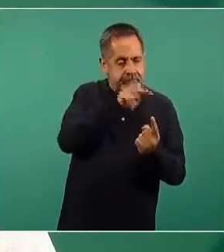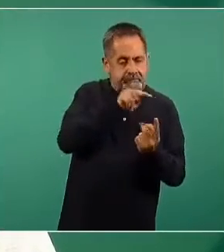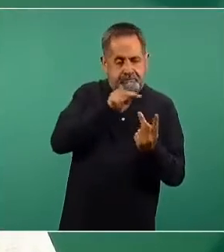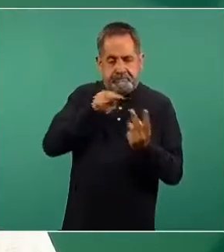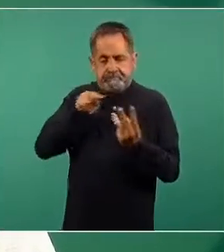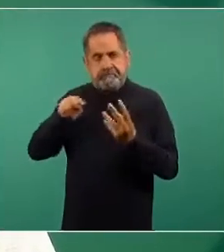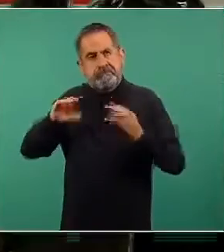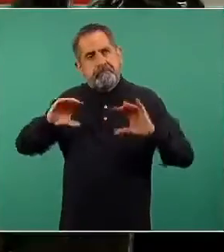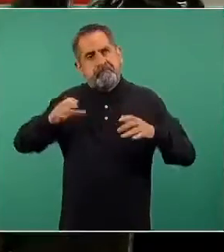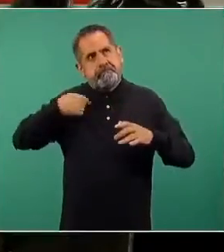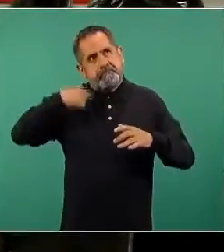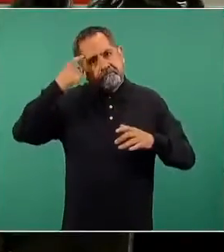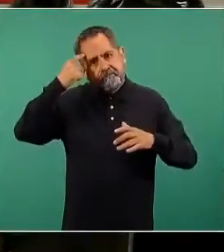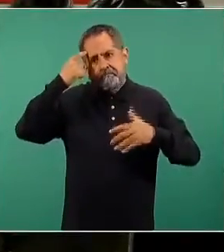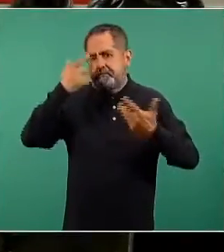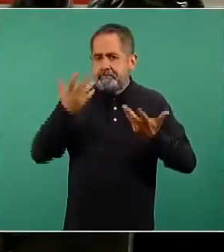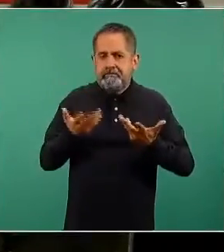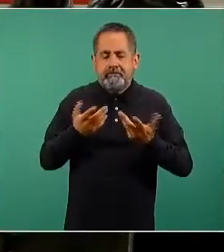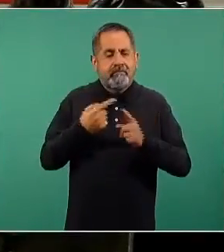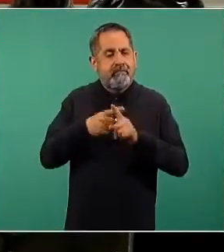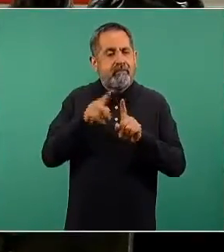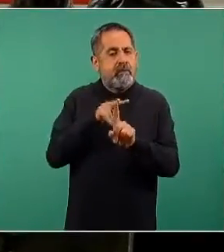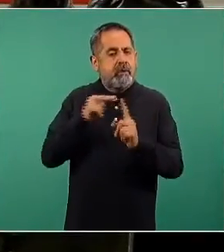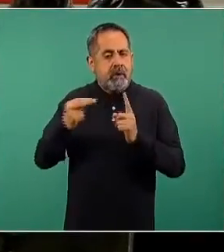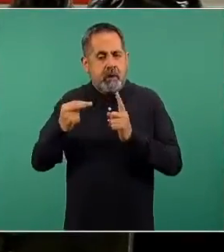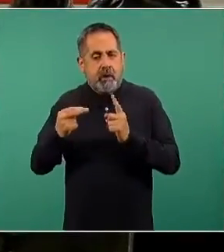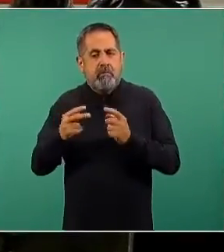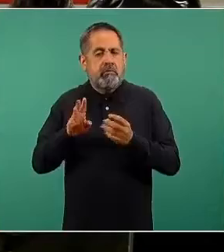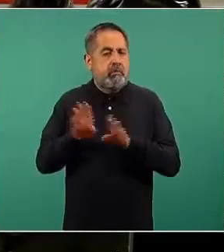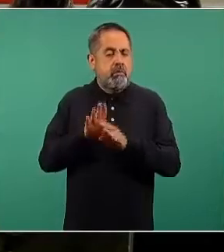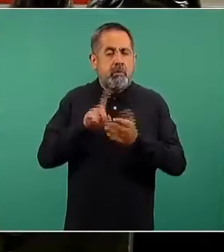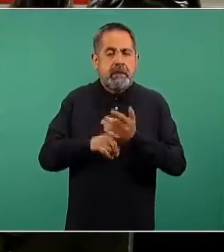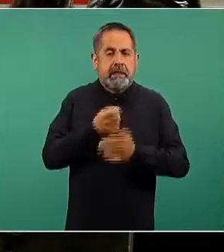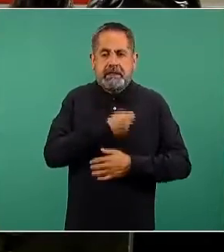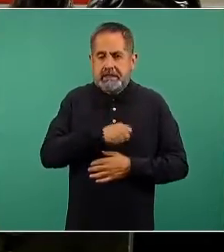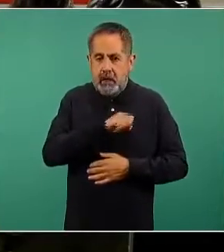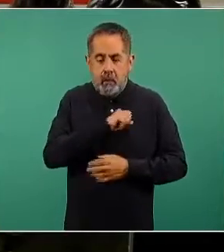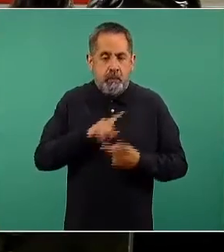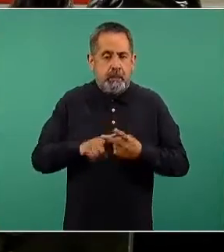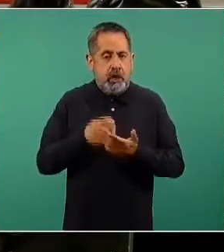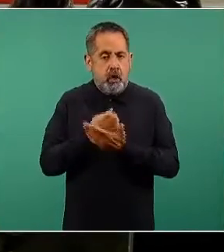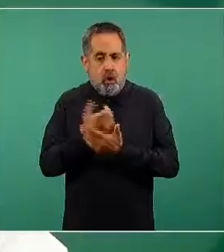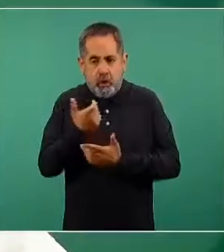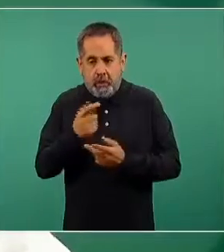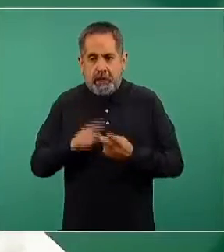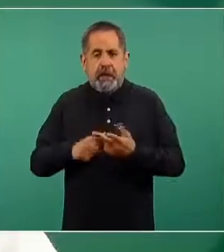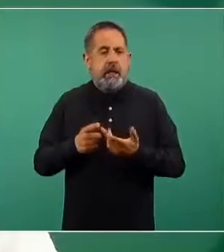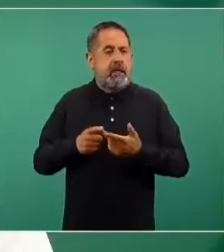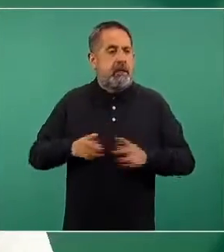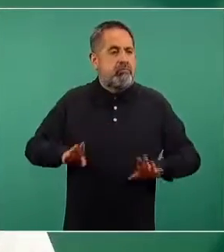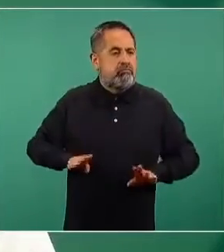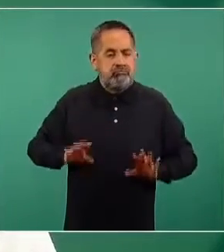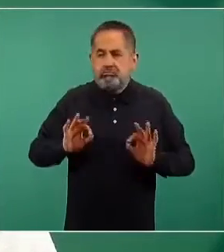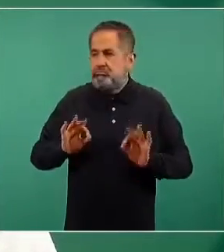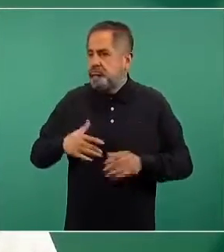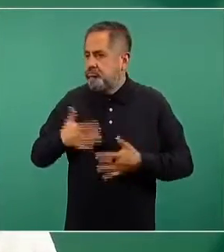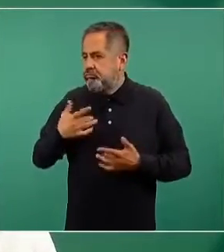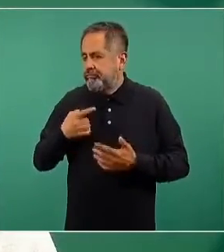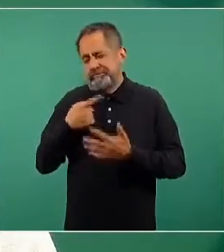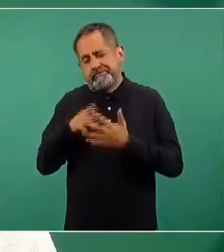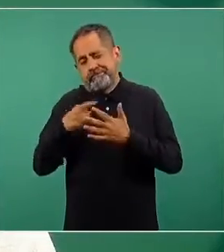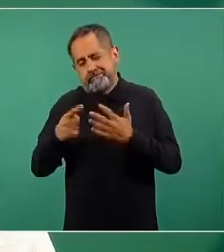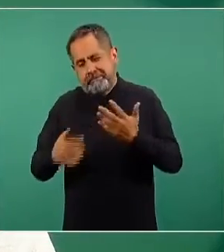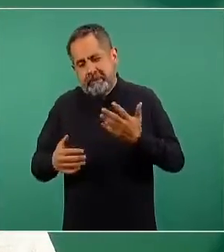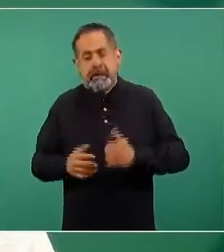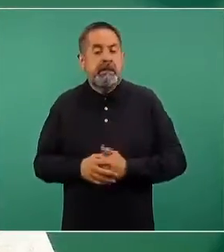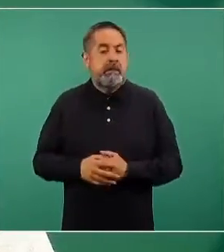estas perspectivas que tiene la salud, la economía, el bienestar social, etcétera, etcétera, etcétera.